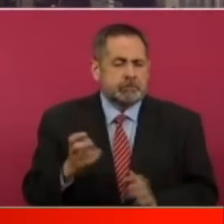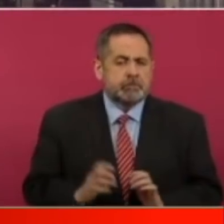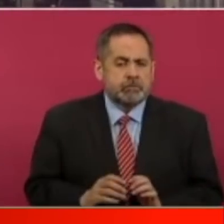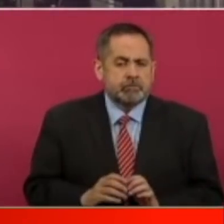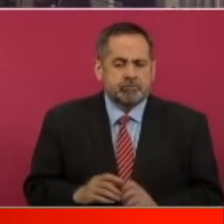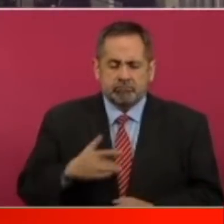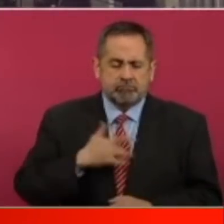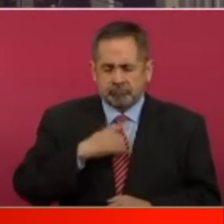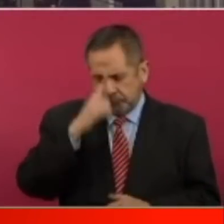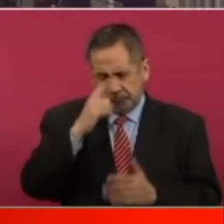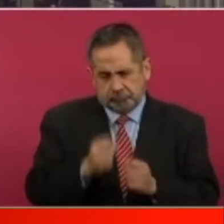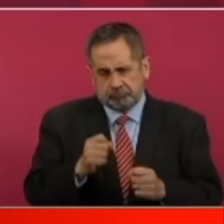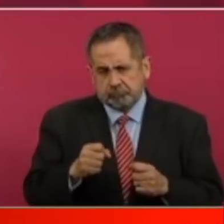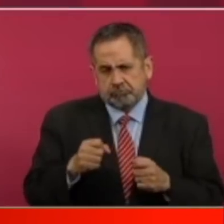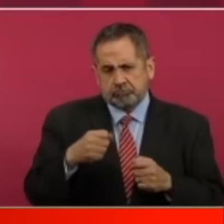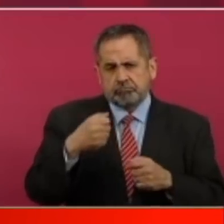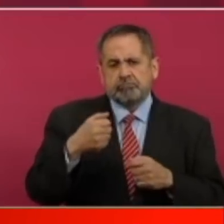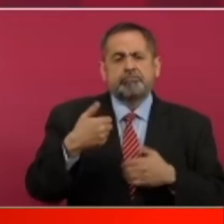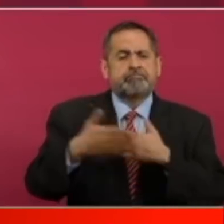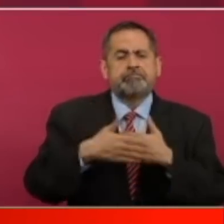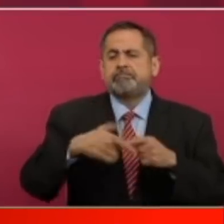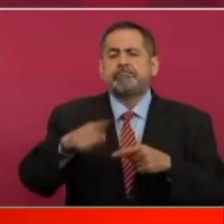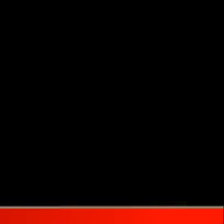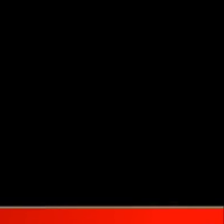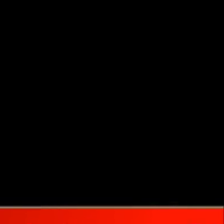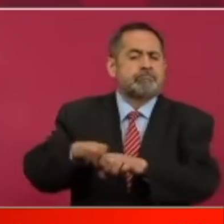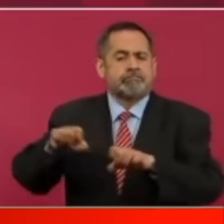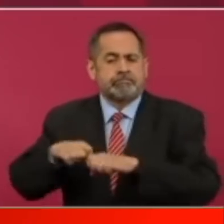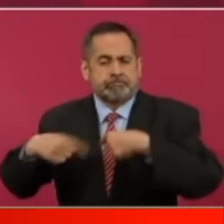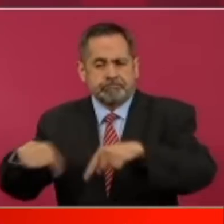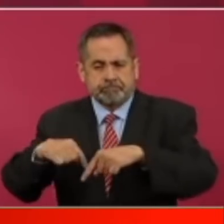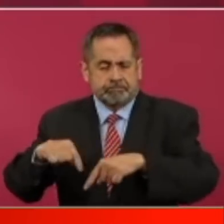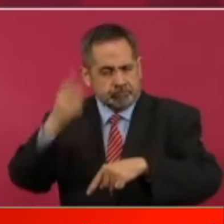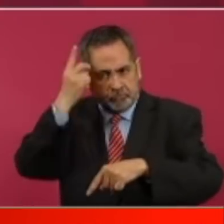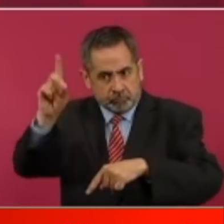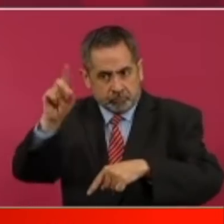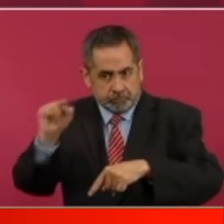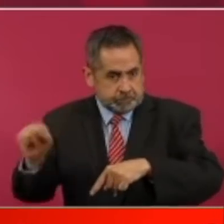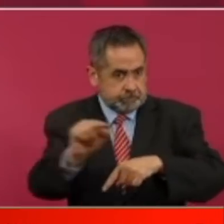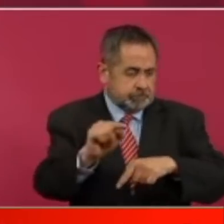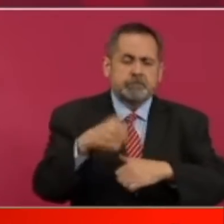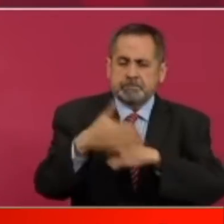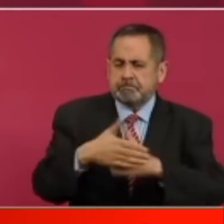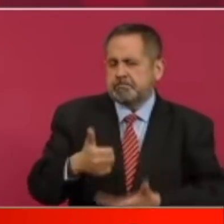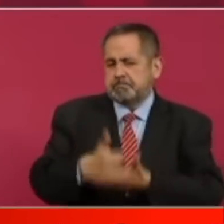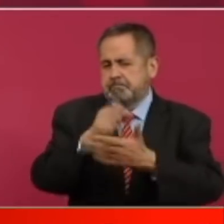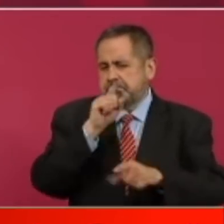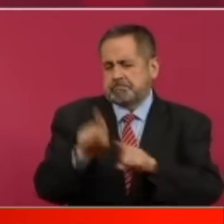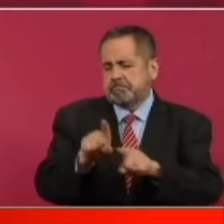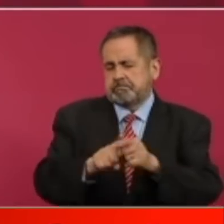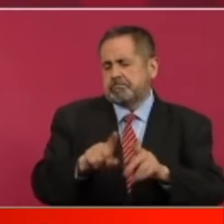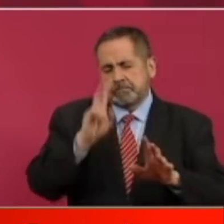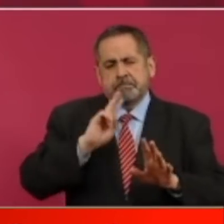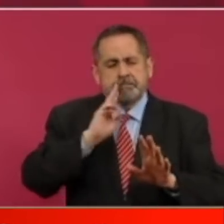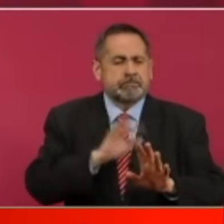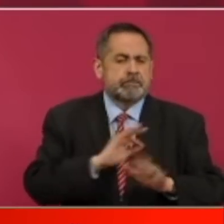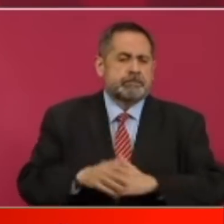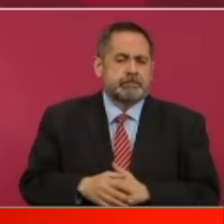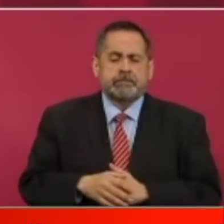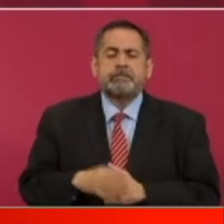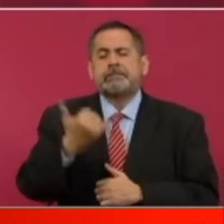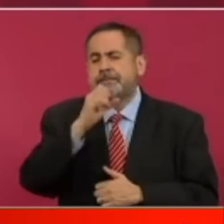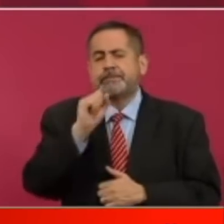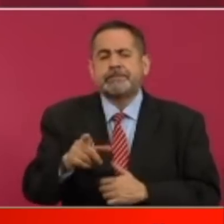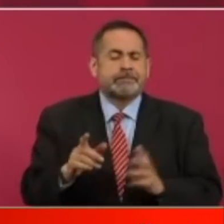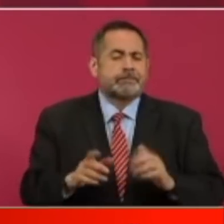grave sin embargo como también lo reconoce López Obrador estas manifestantes que acudieron